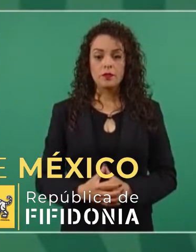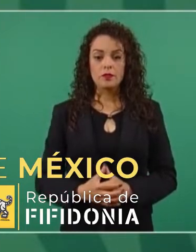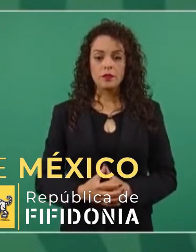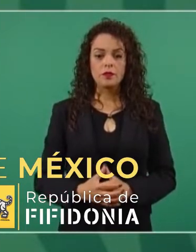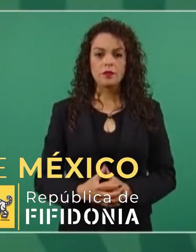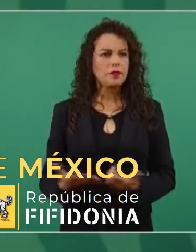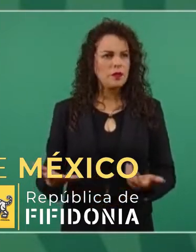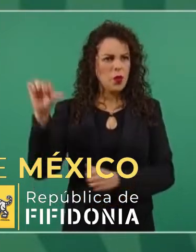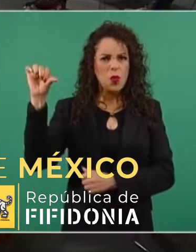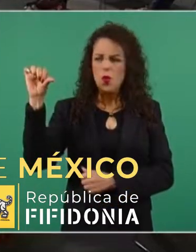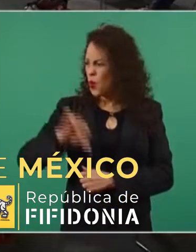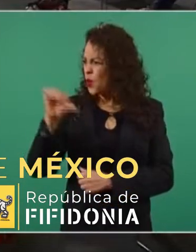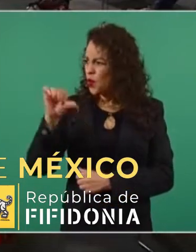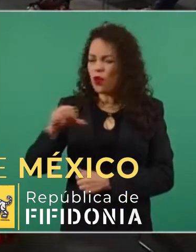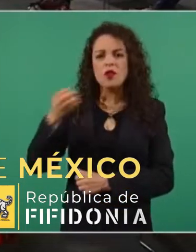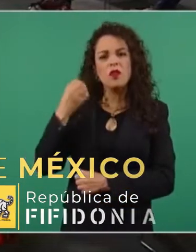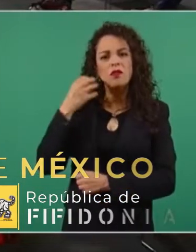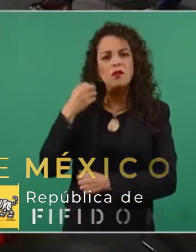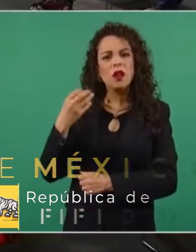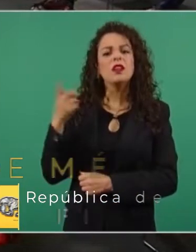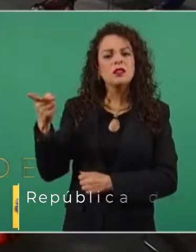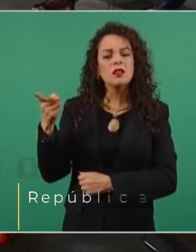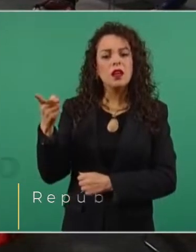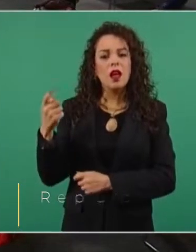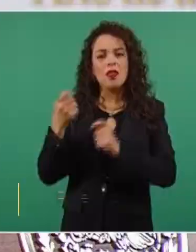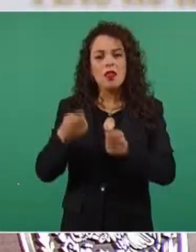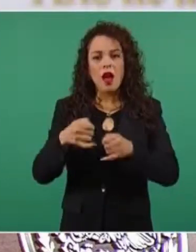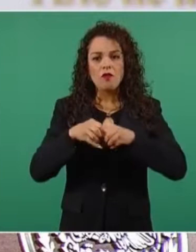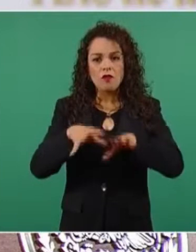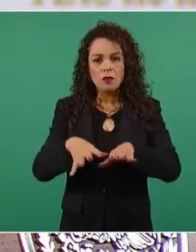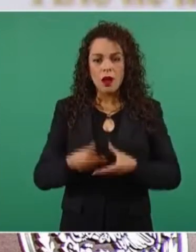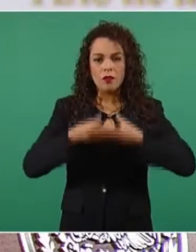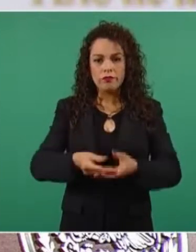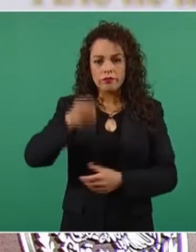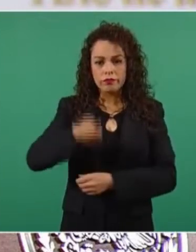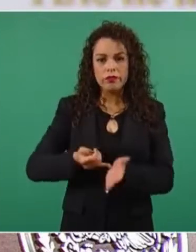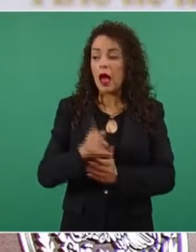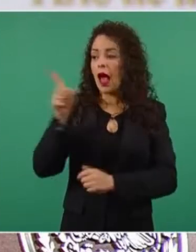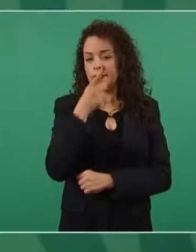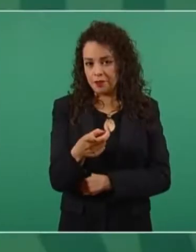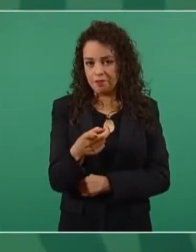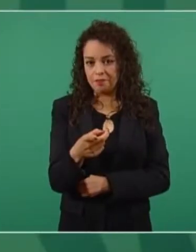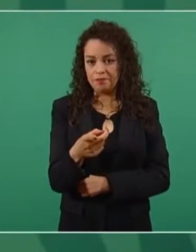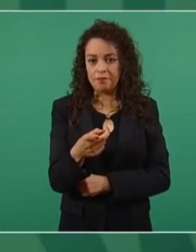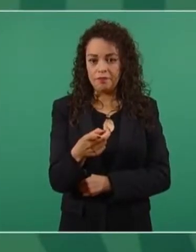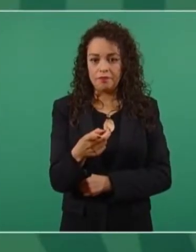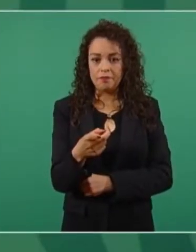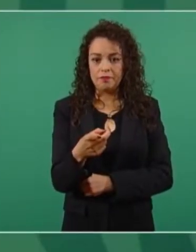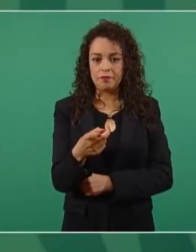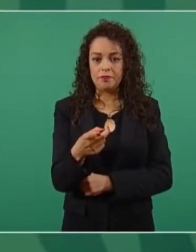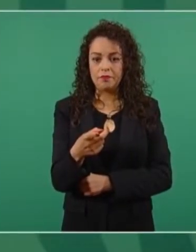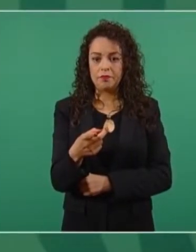va a dar una conferencia de prensa la jefa de gobierno y va a entregar el dictamen. ¿Por qué no esperamos? Son dos